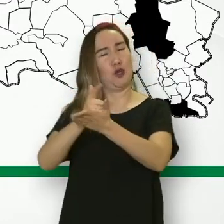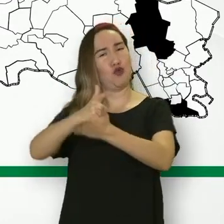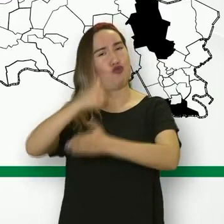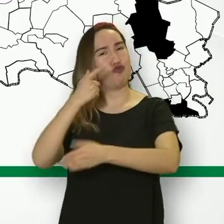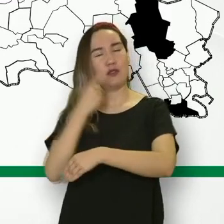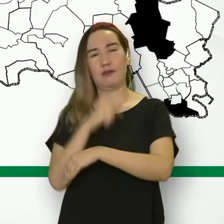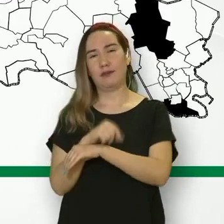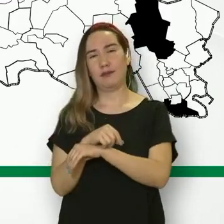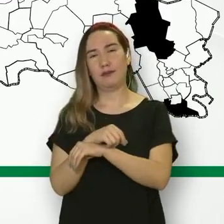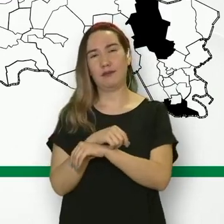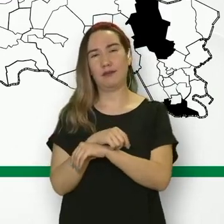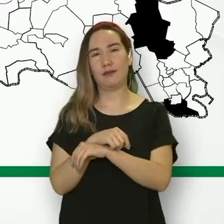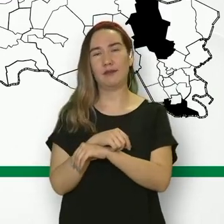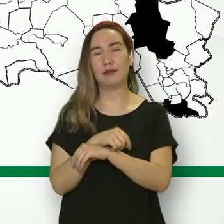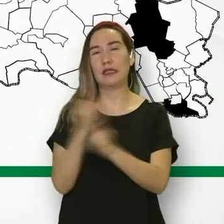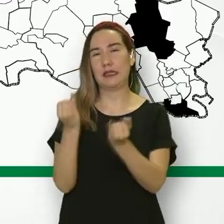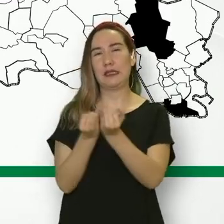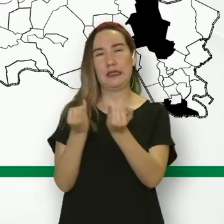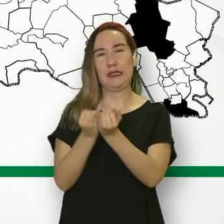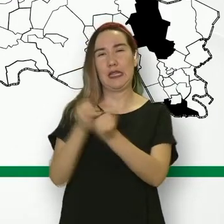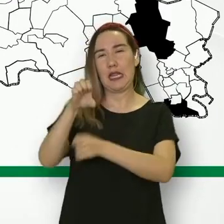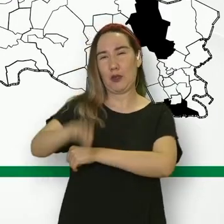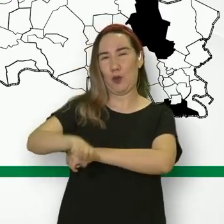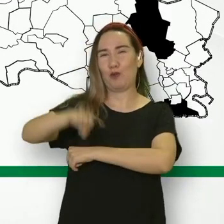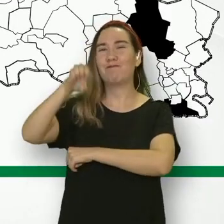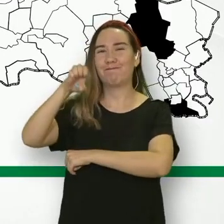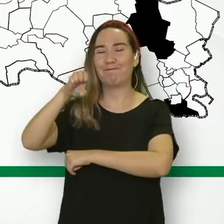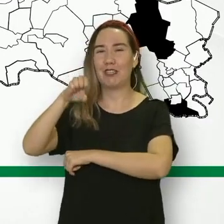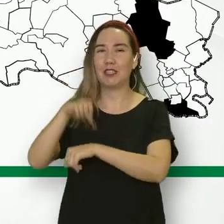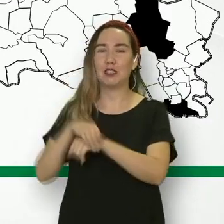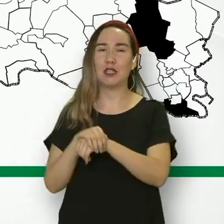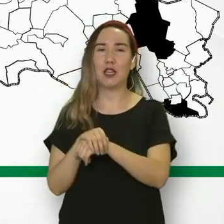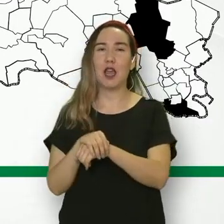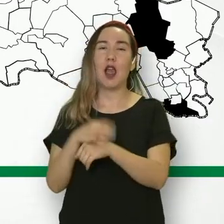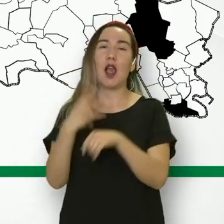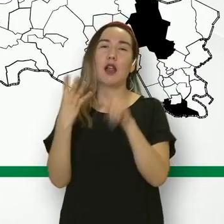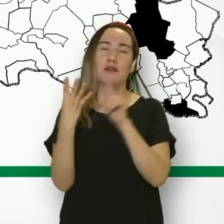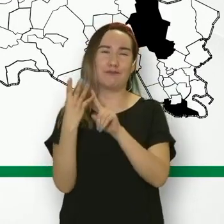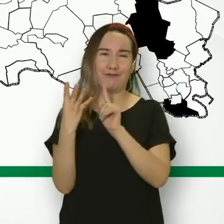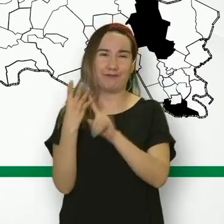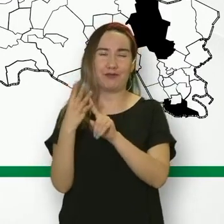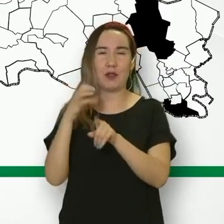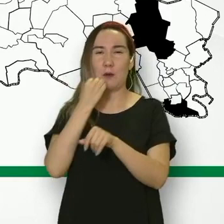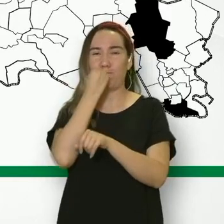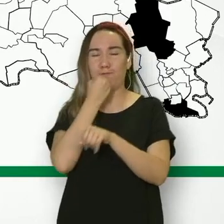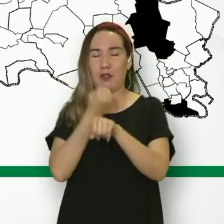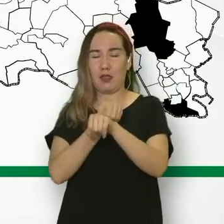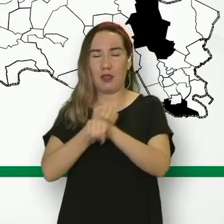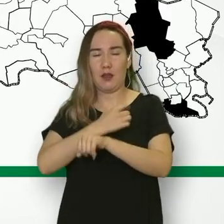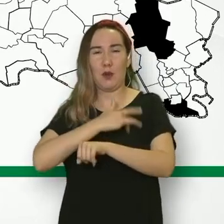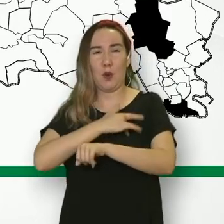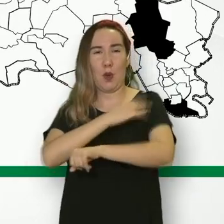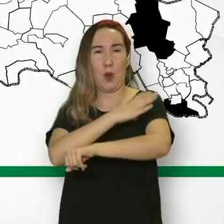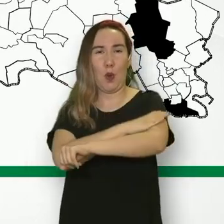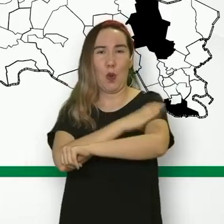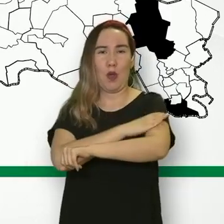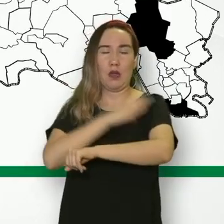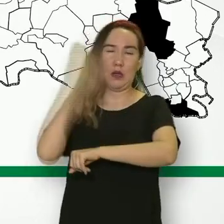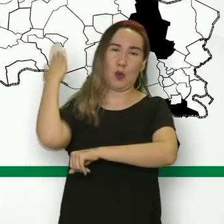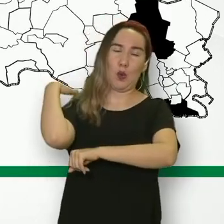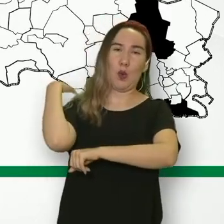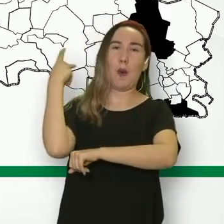riñones. Y también un tema de la edad, la cuarta persona, diabetes, hipertensión, obesidad, enfermedad